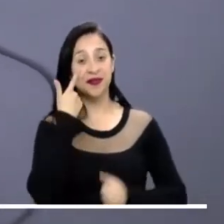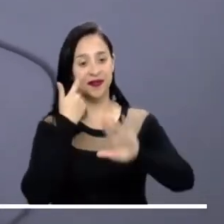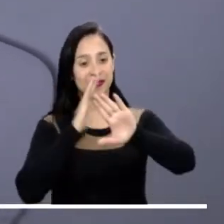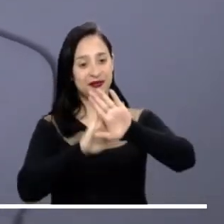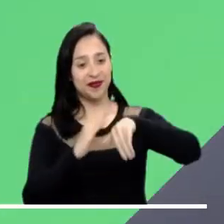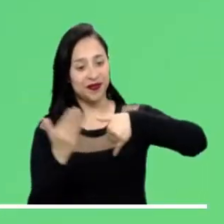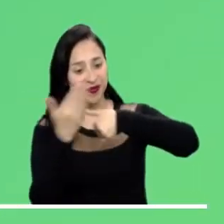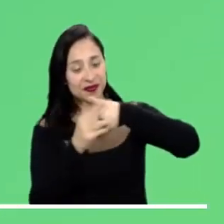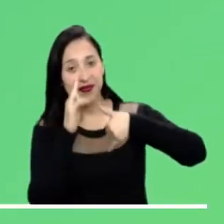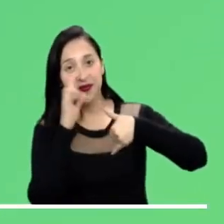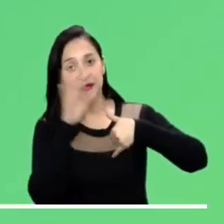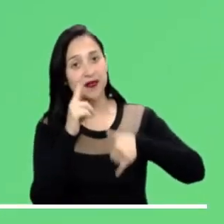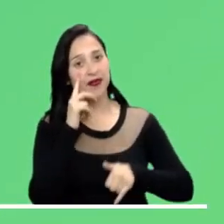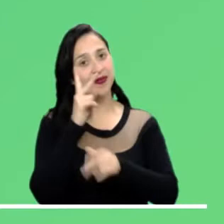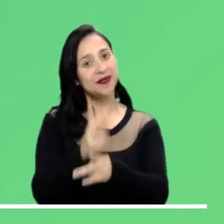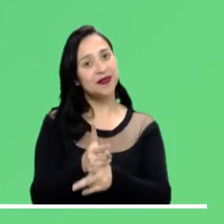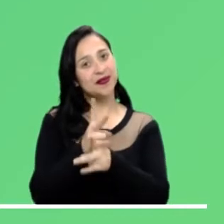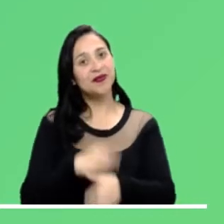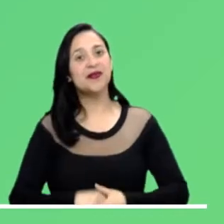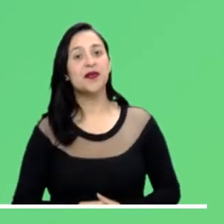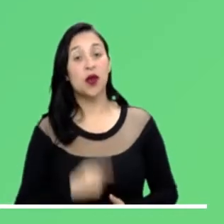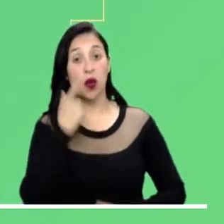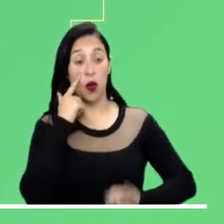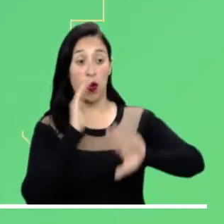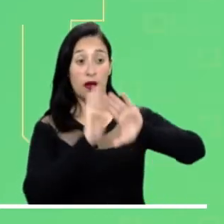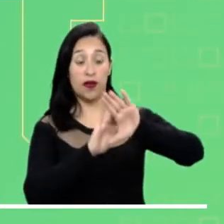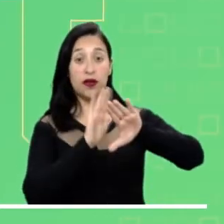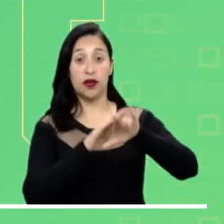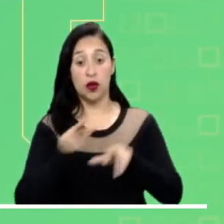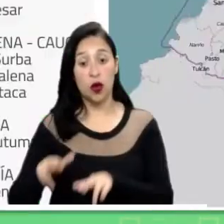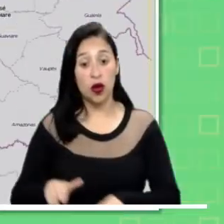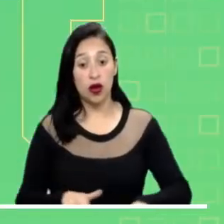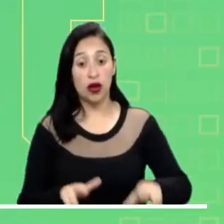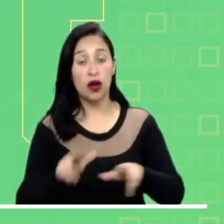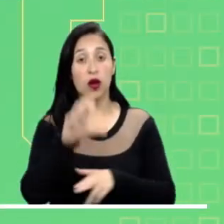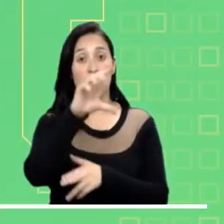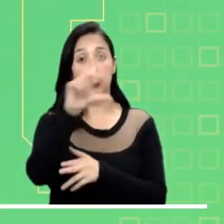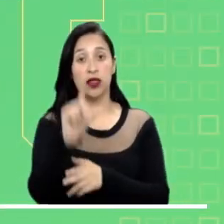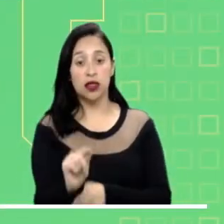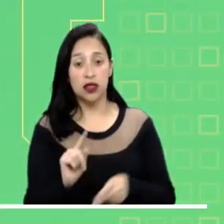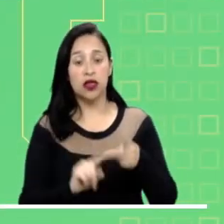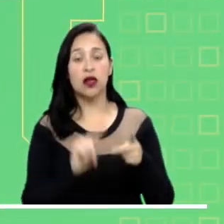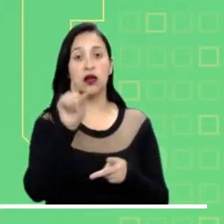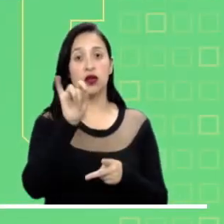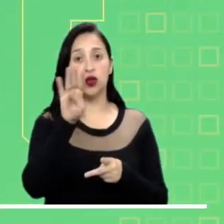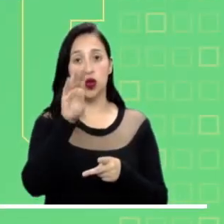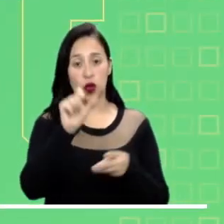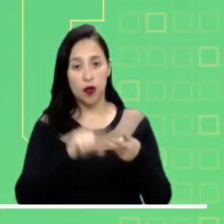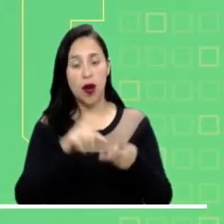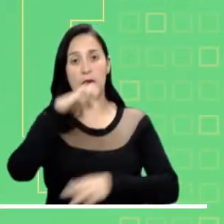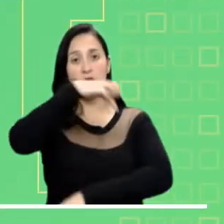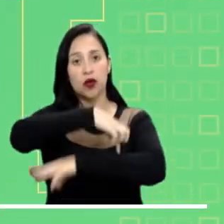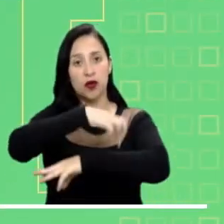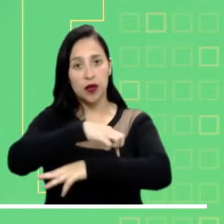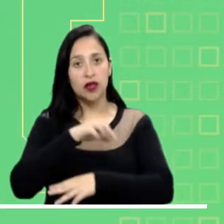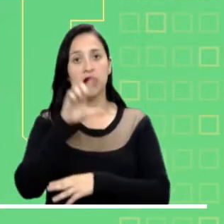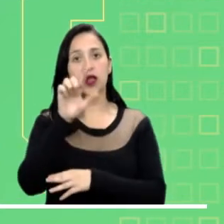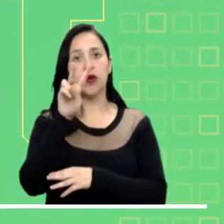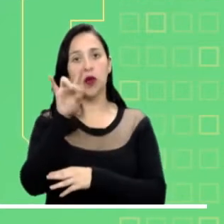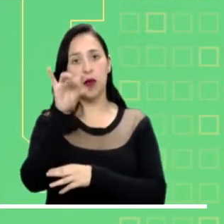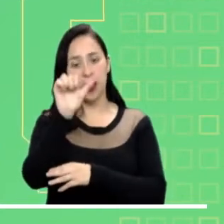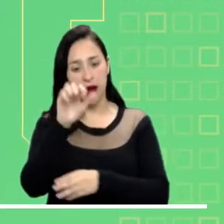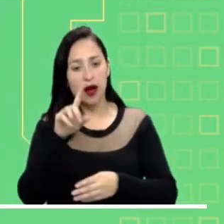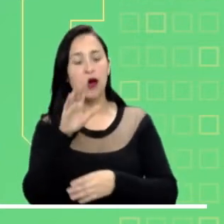madrugada. Mucha atención a las principales alertas a nivel nacional. Alerta por el descenso de los ríos Cesar, Surba, Putumayo,